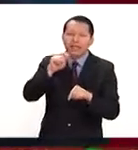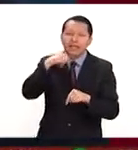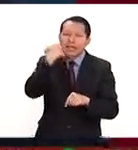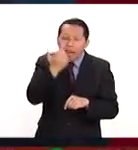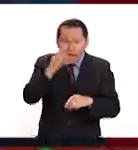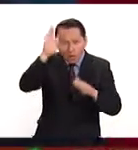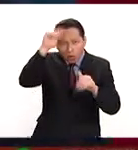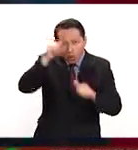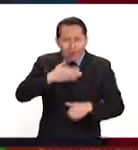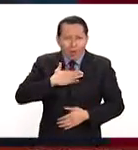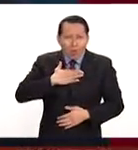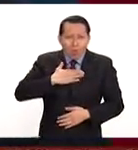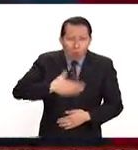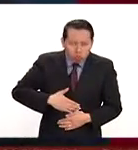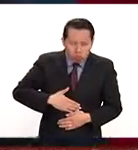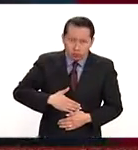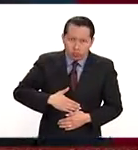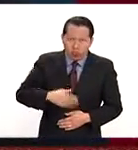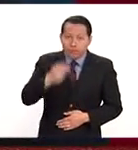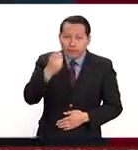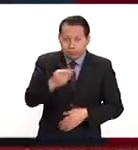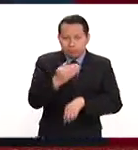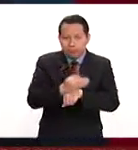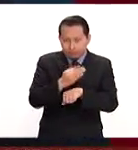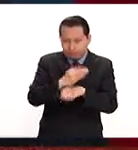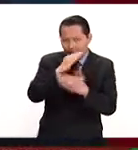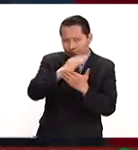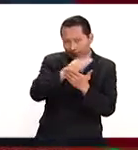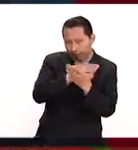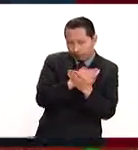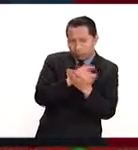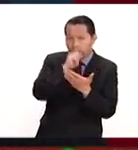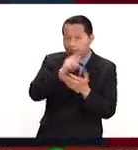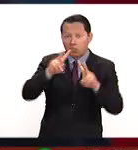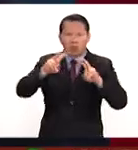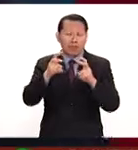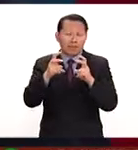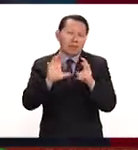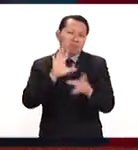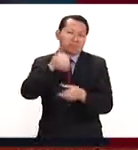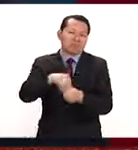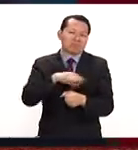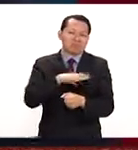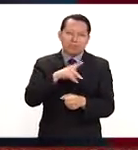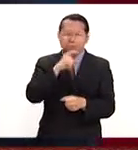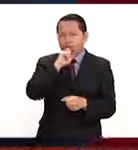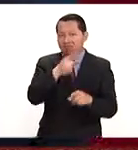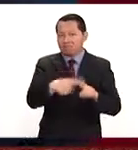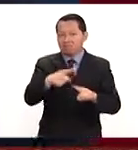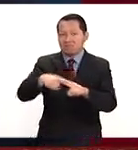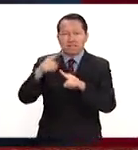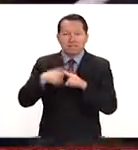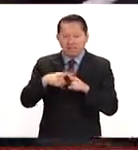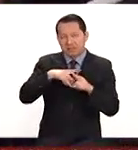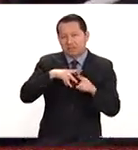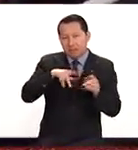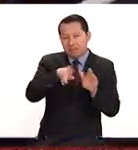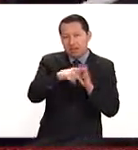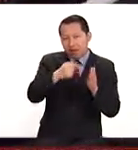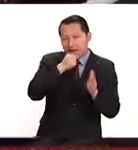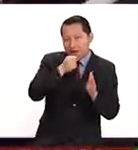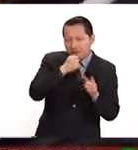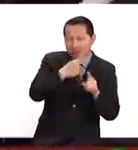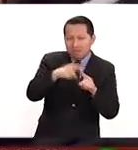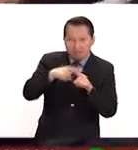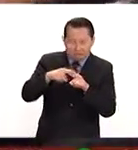esos serían, digamos, los términos que hasta el momento tenemos. Obviamente el tema ha sido muy recogido por los medios de información, por lo que podría implicar. Y